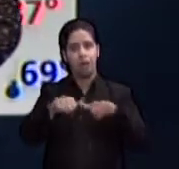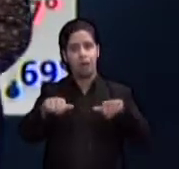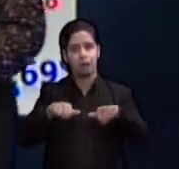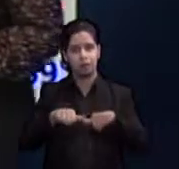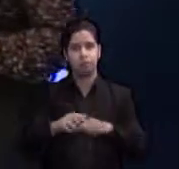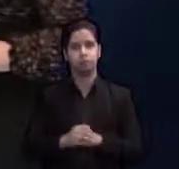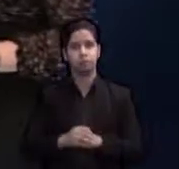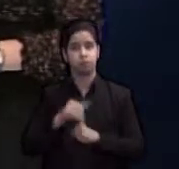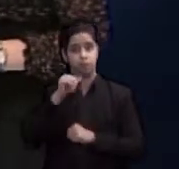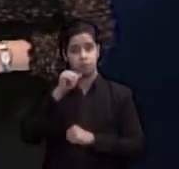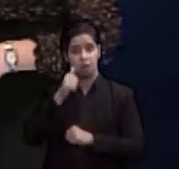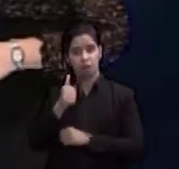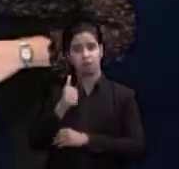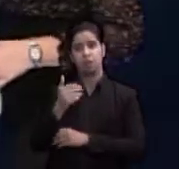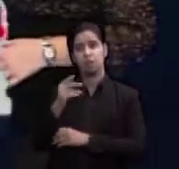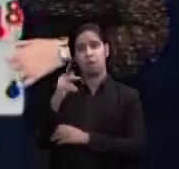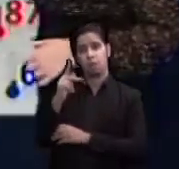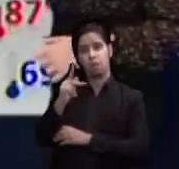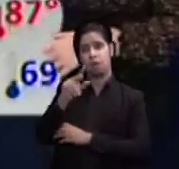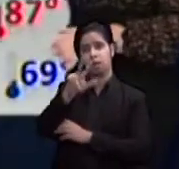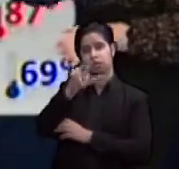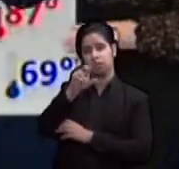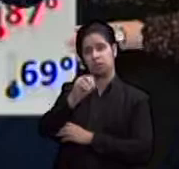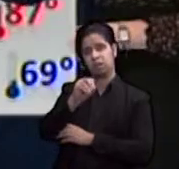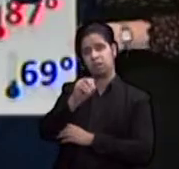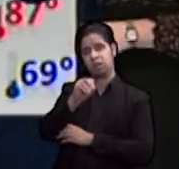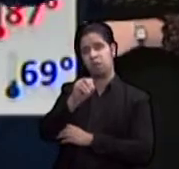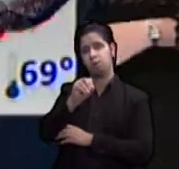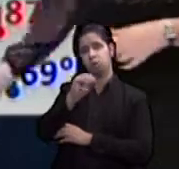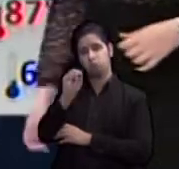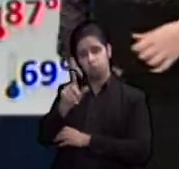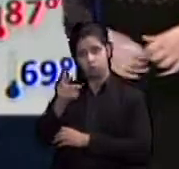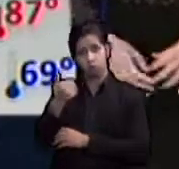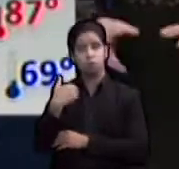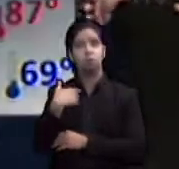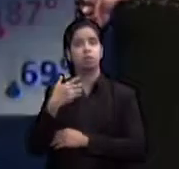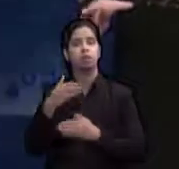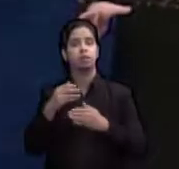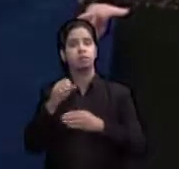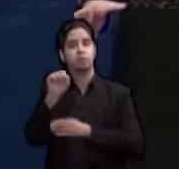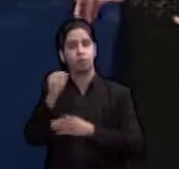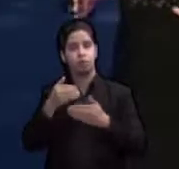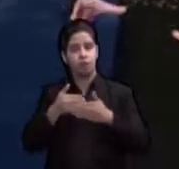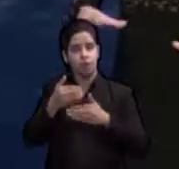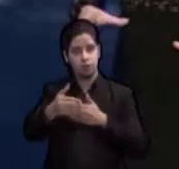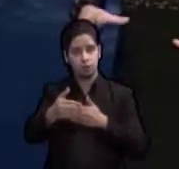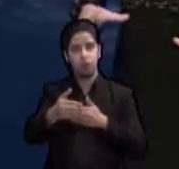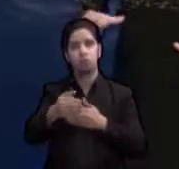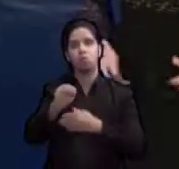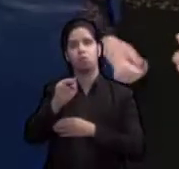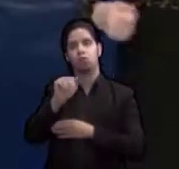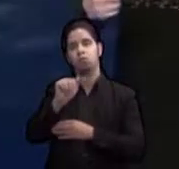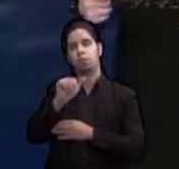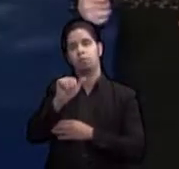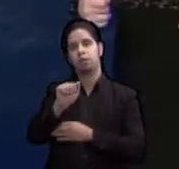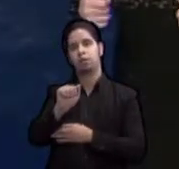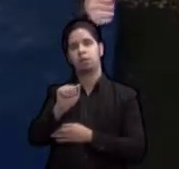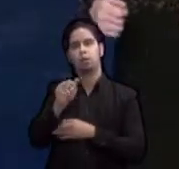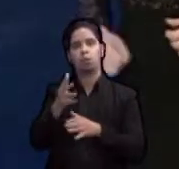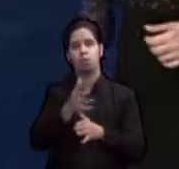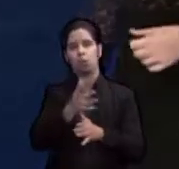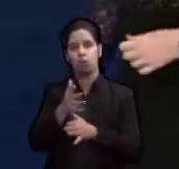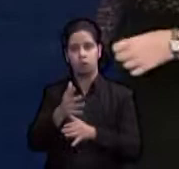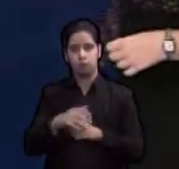34% de esa probabilidad, disminuyendo hasta el sábado. Del sábado en adelante, una masa de aire bien seco. Tuvimos un